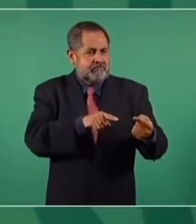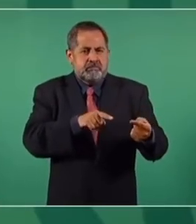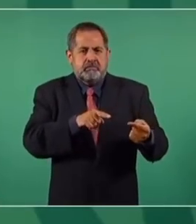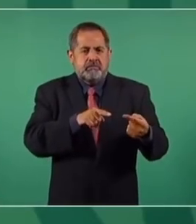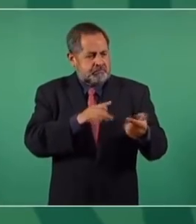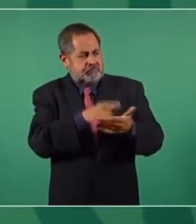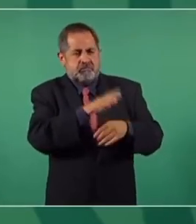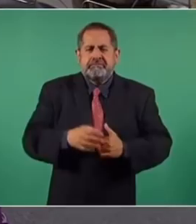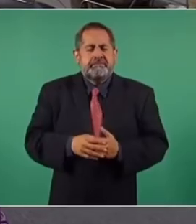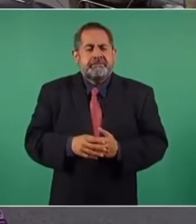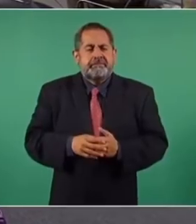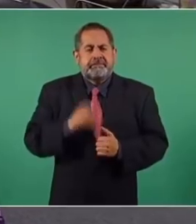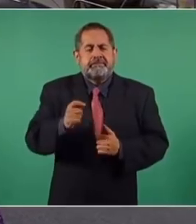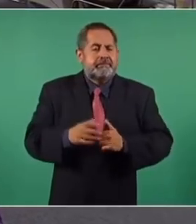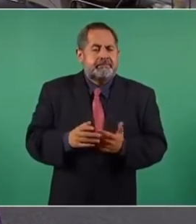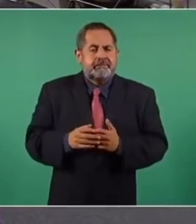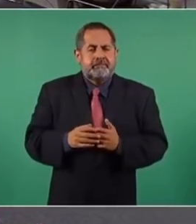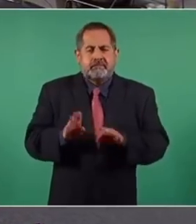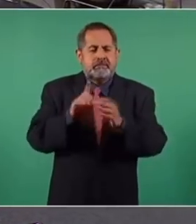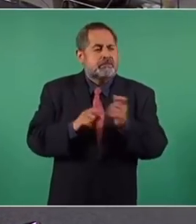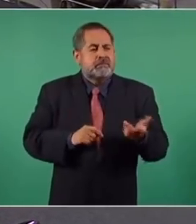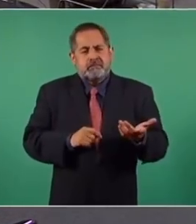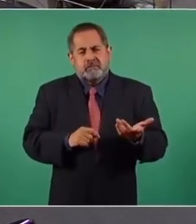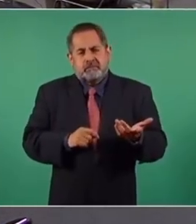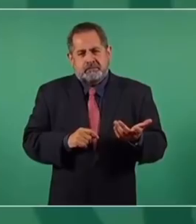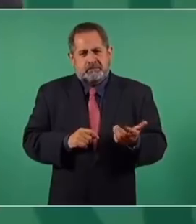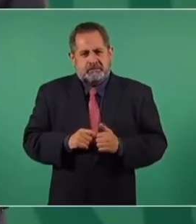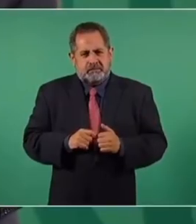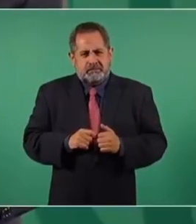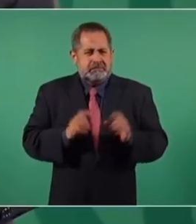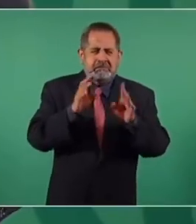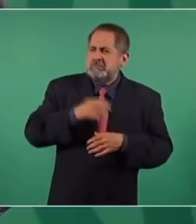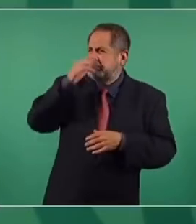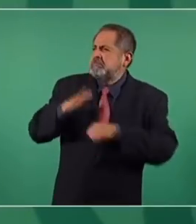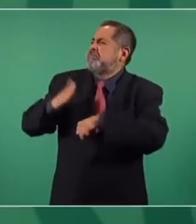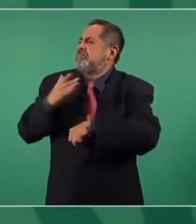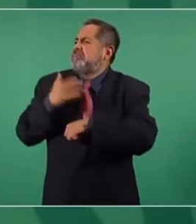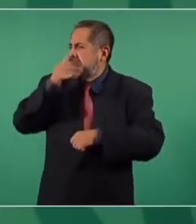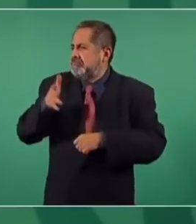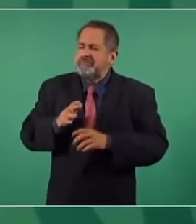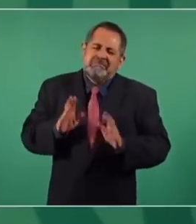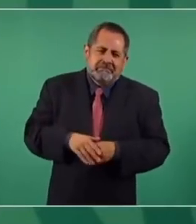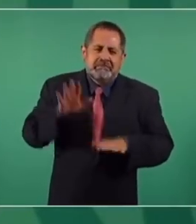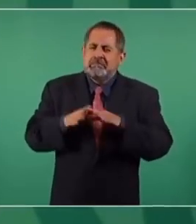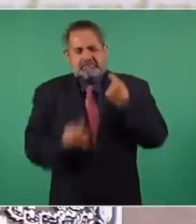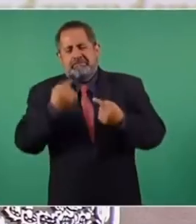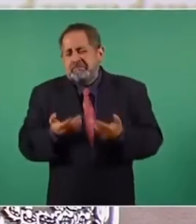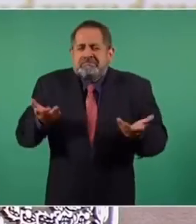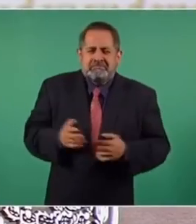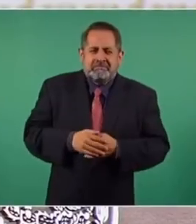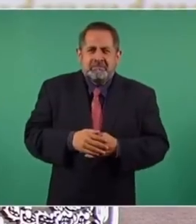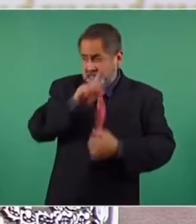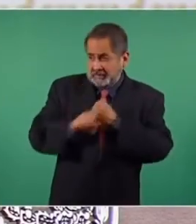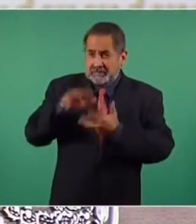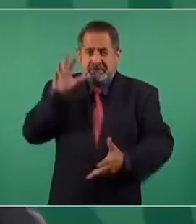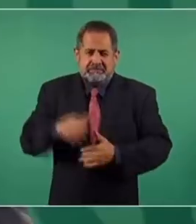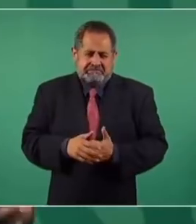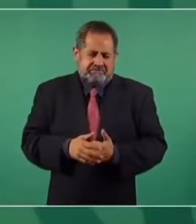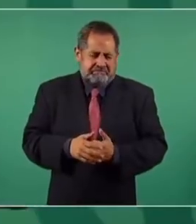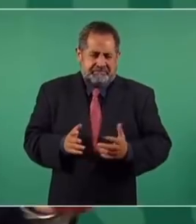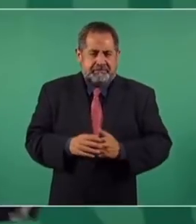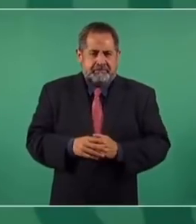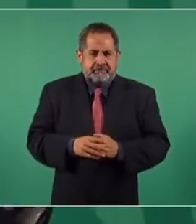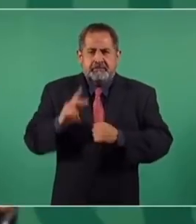actuado de manera responsable. No pasa de cuestionamientos duros, a veces insultos, pero no pasa mayores. Y